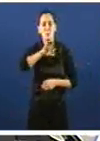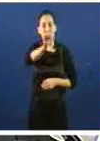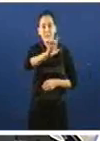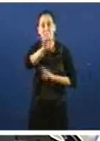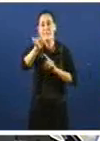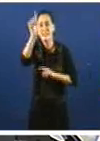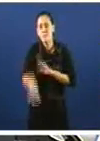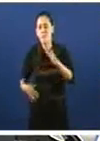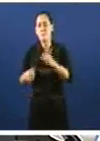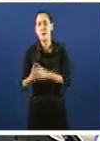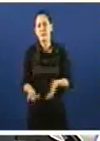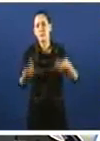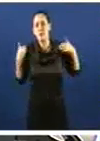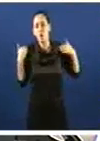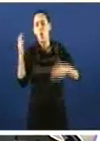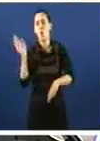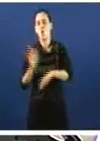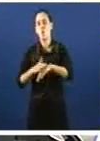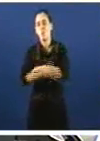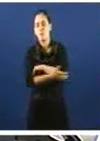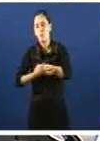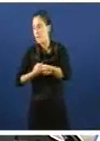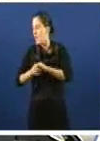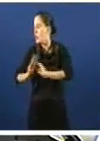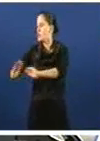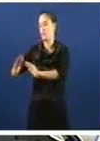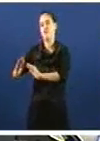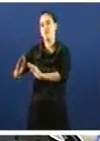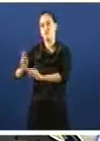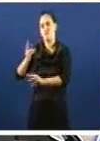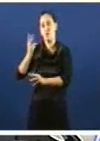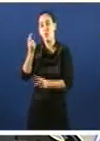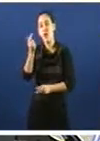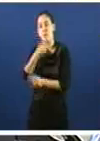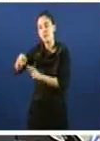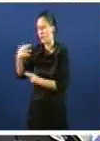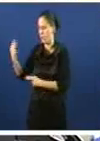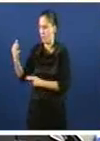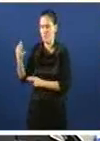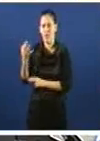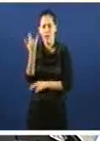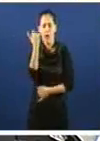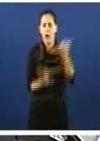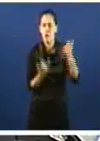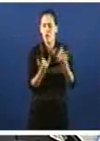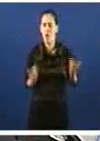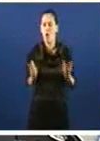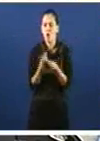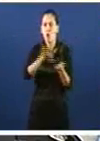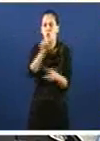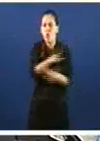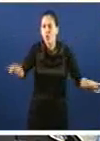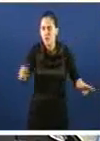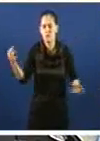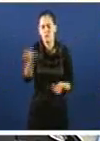responsabilidade das miserias dos seus cargos políticos. Debelle a ciudadanía galega unha explicación. Nos debe a